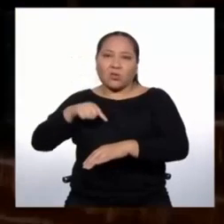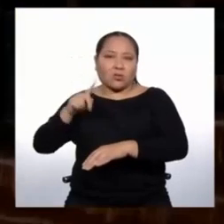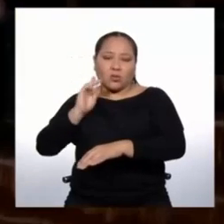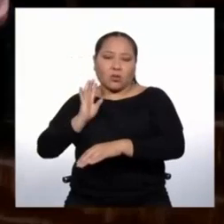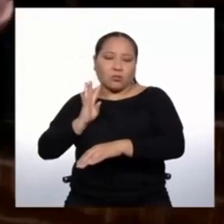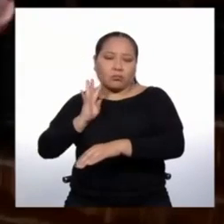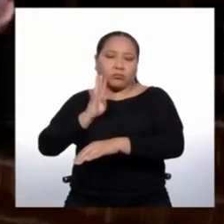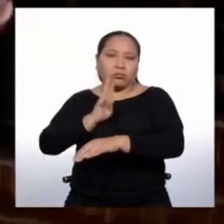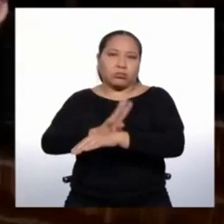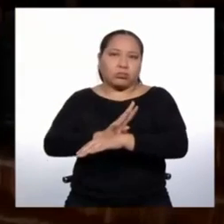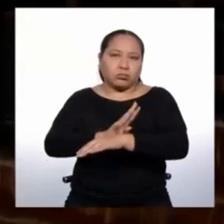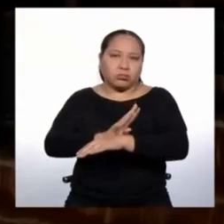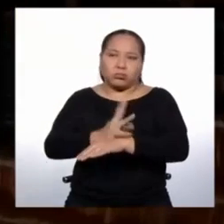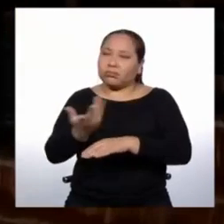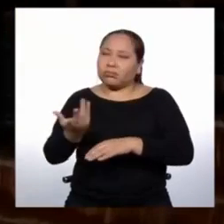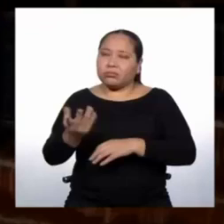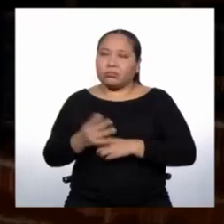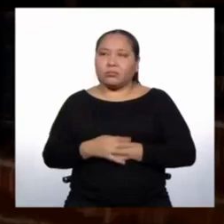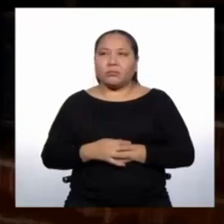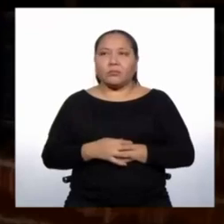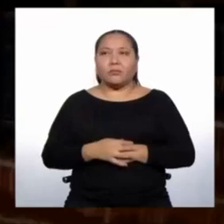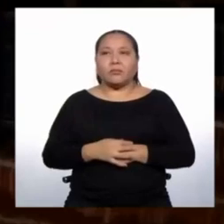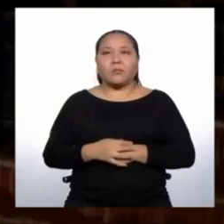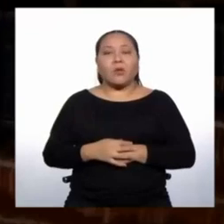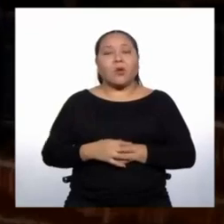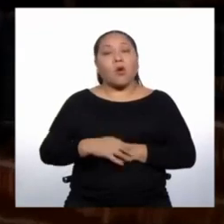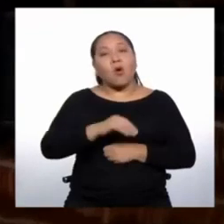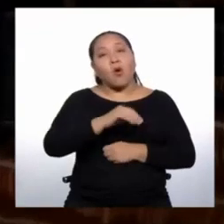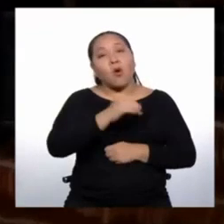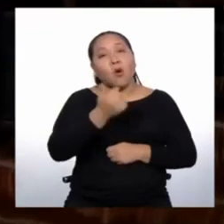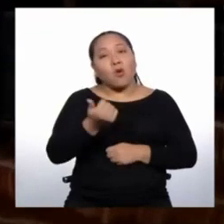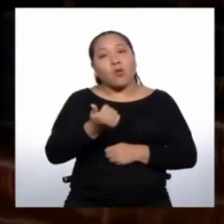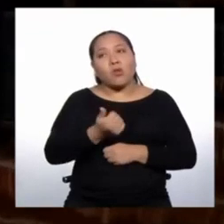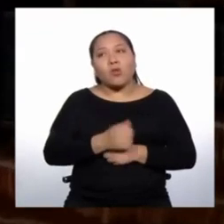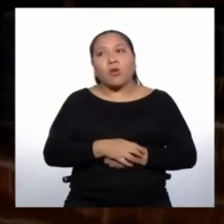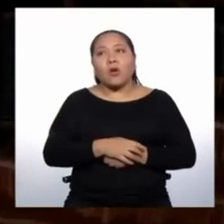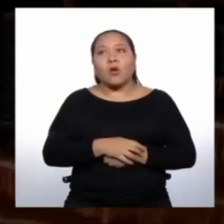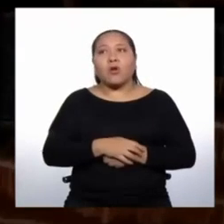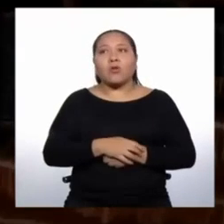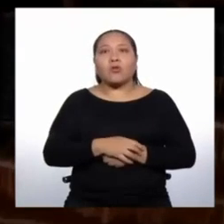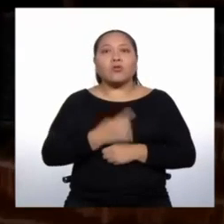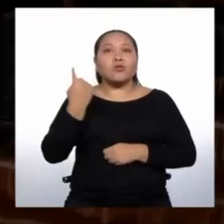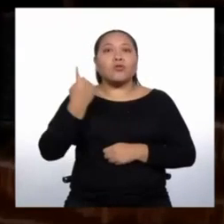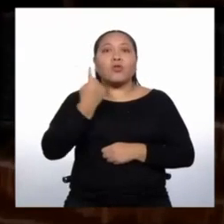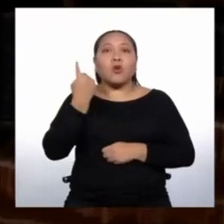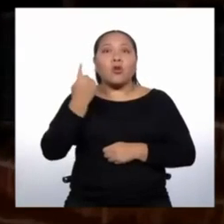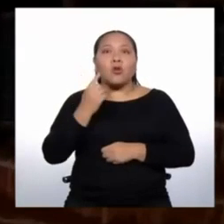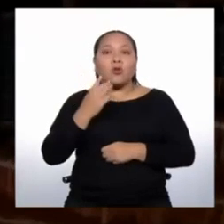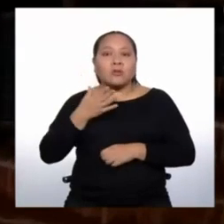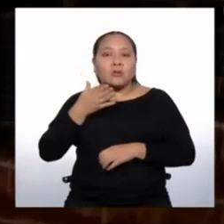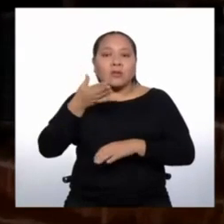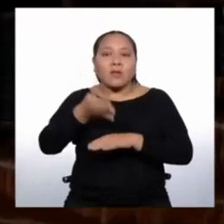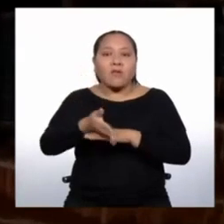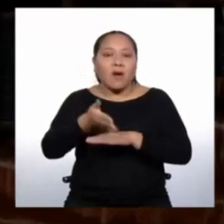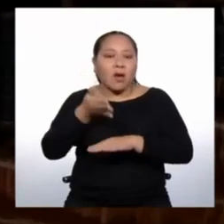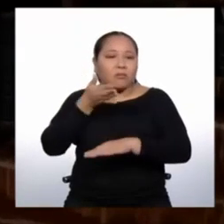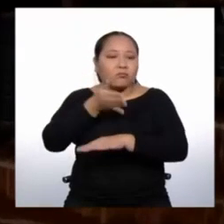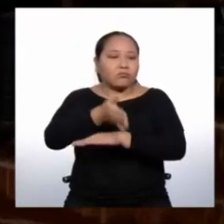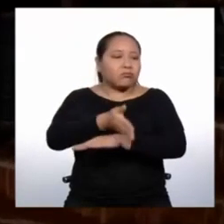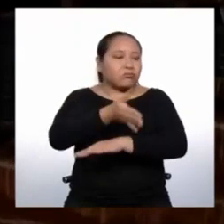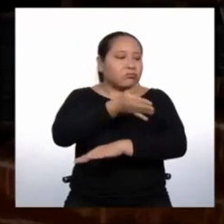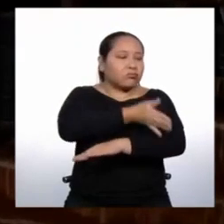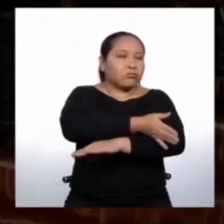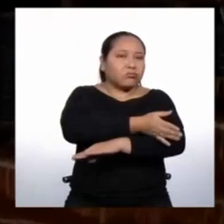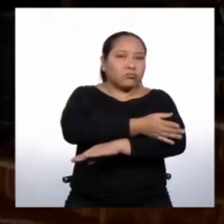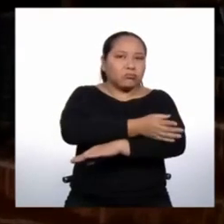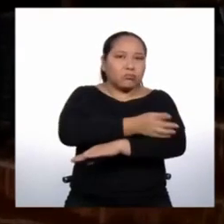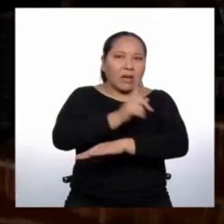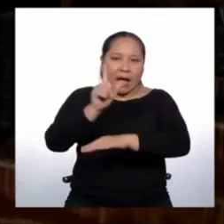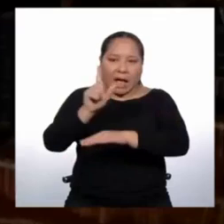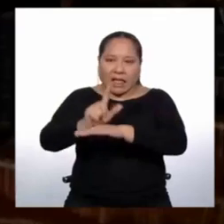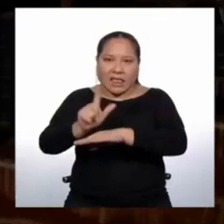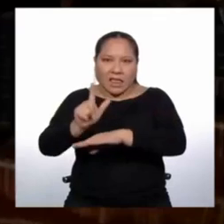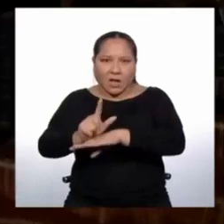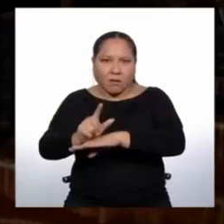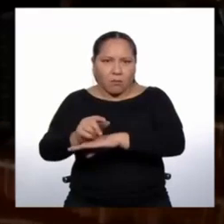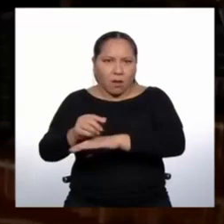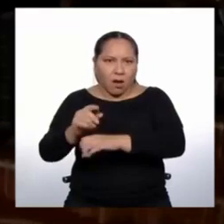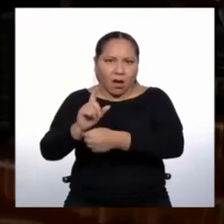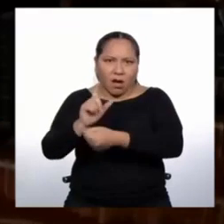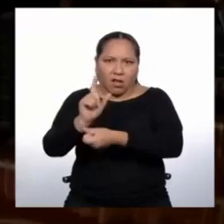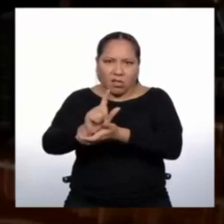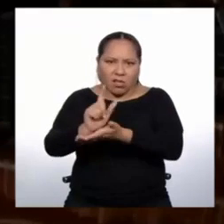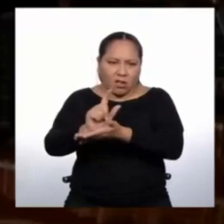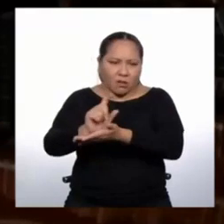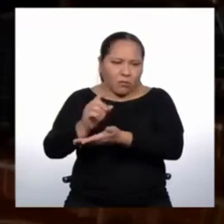Otro fenómeno interesante es que la gente ya no migra solo a las ciudades, sino que hay un gran traslado de